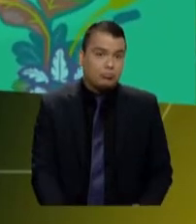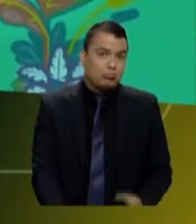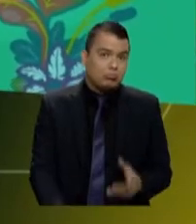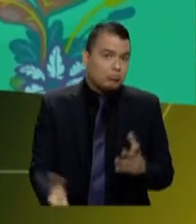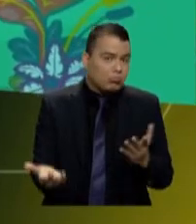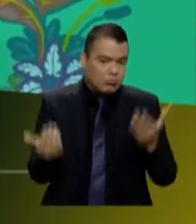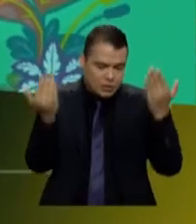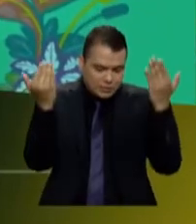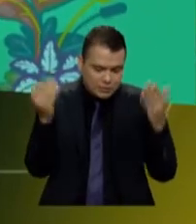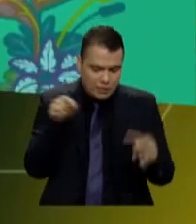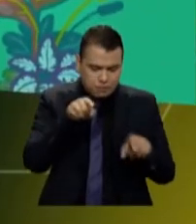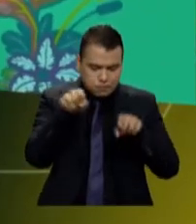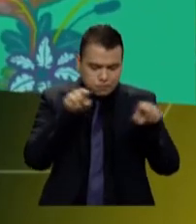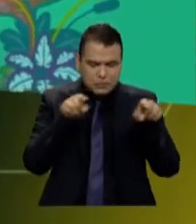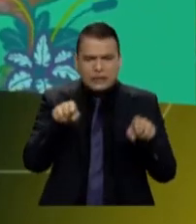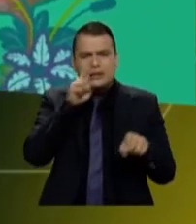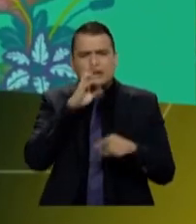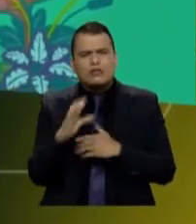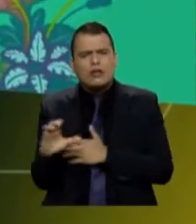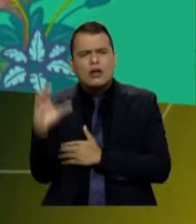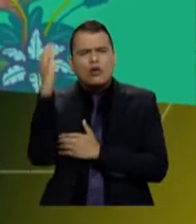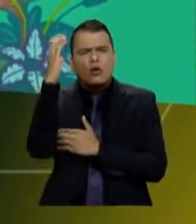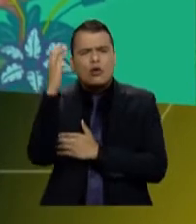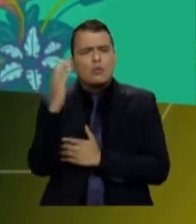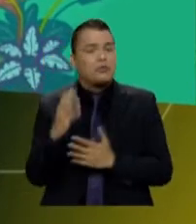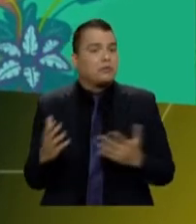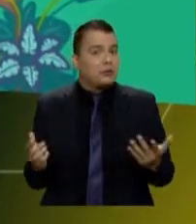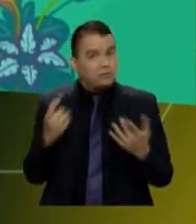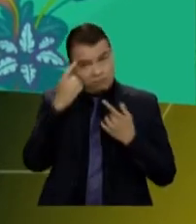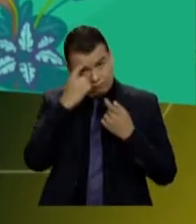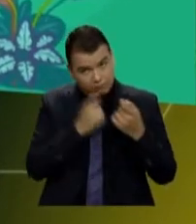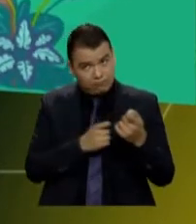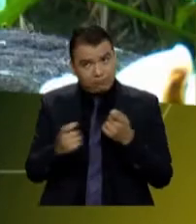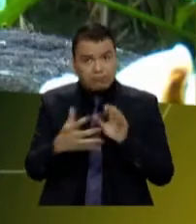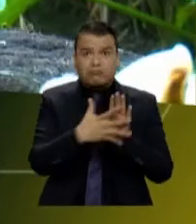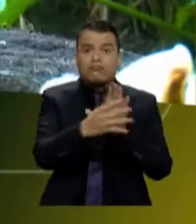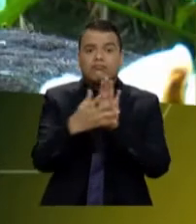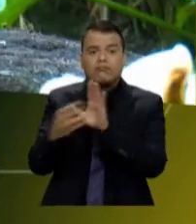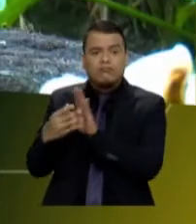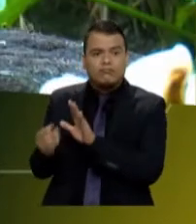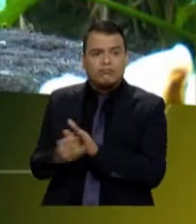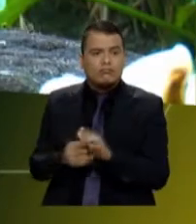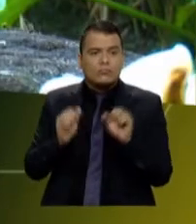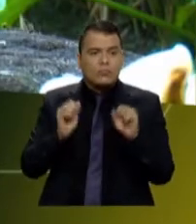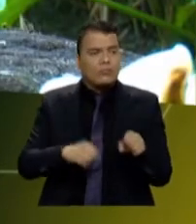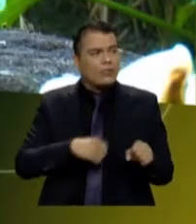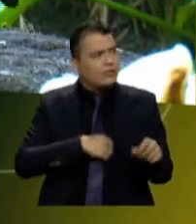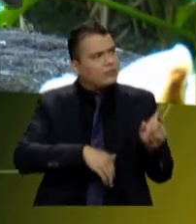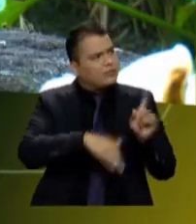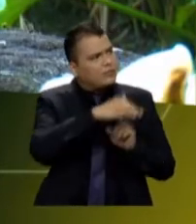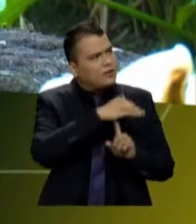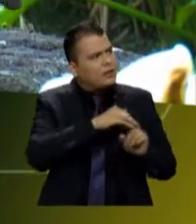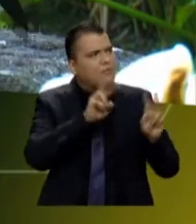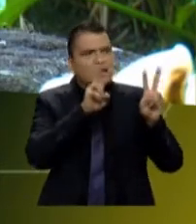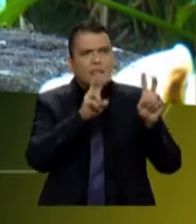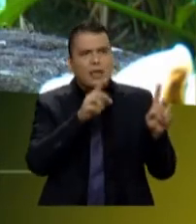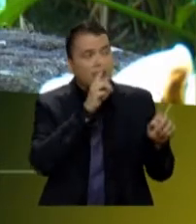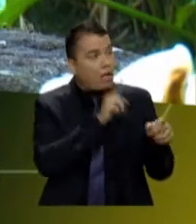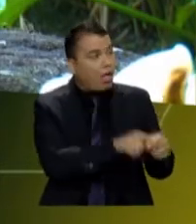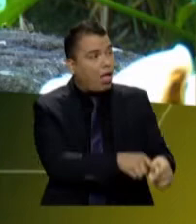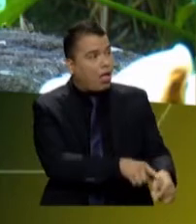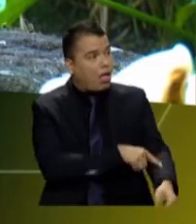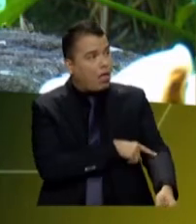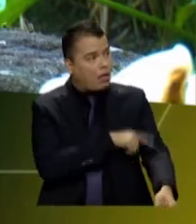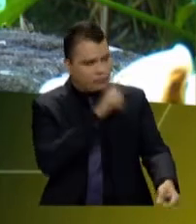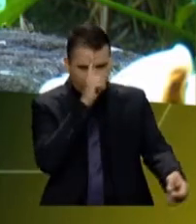en el resto del país podamos empezar a desarrollar estas estrategias que nos llevan los temas ambientales que a veces creemos que son muy densos